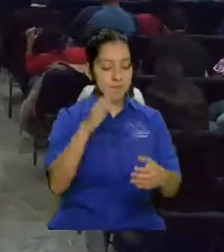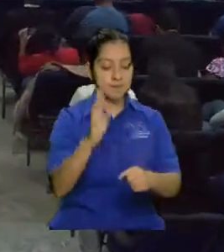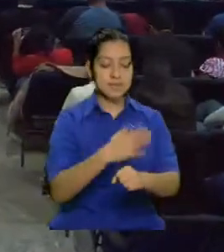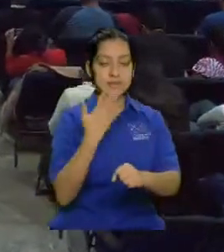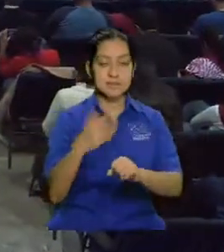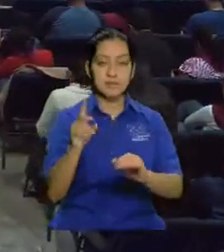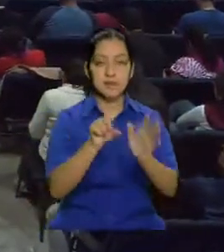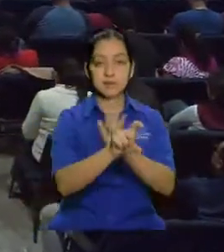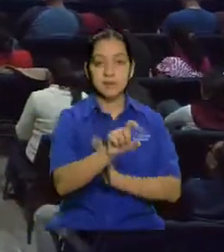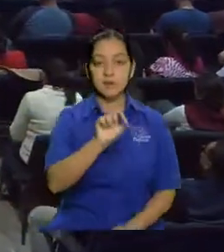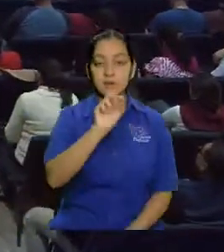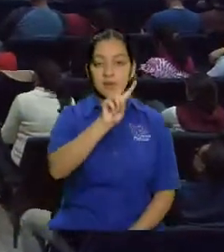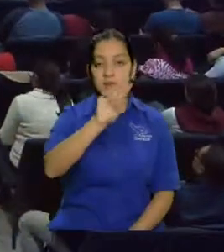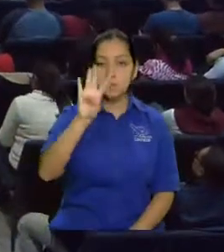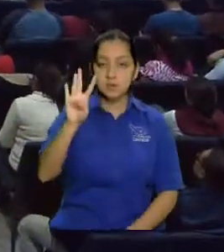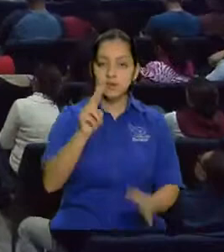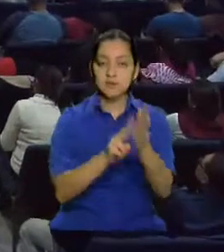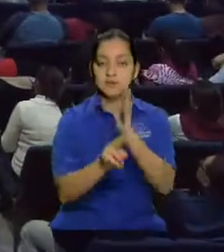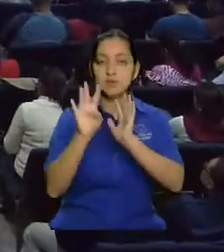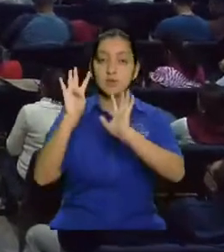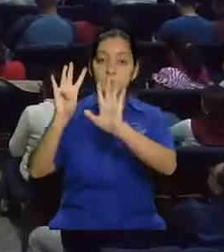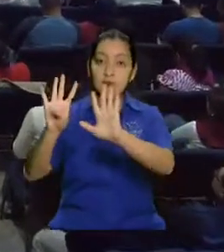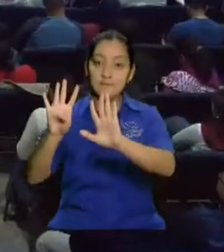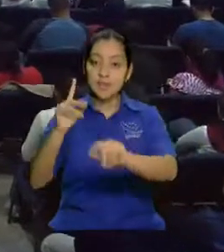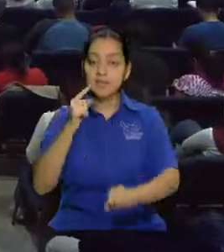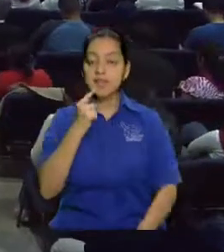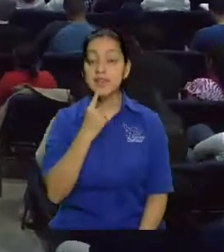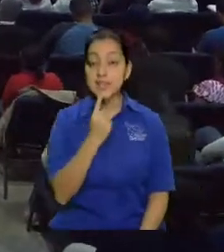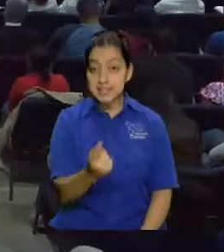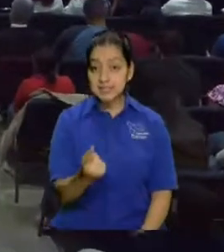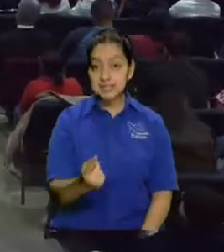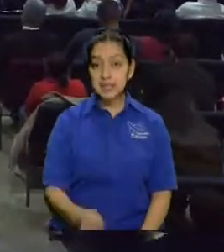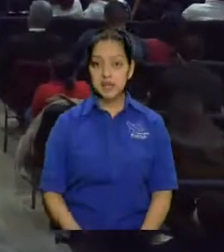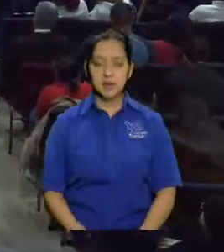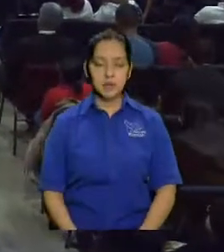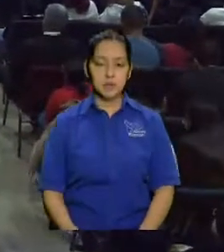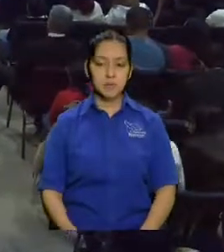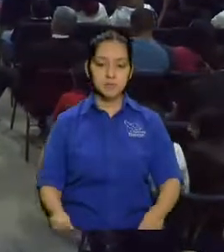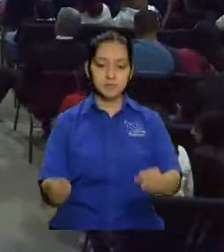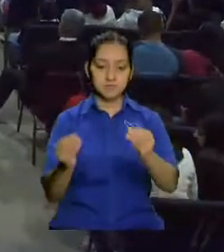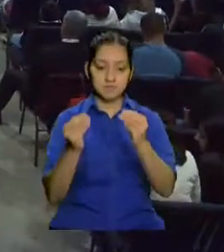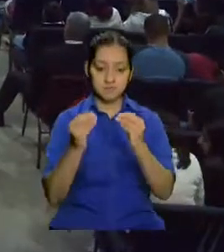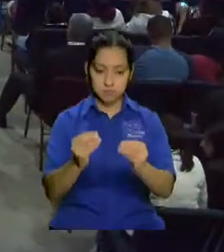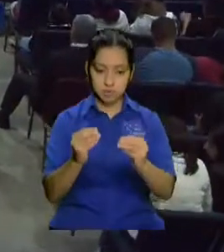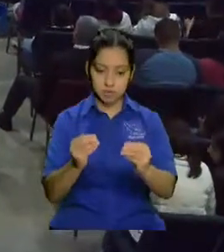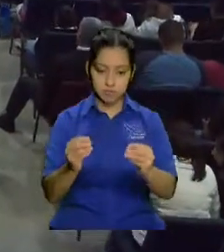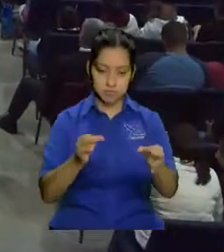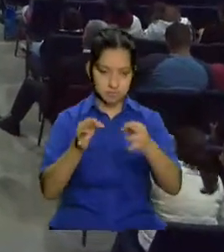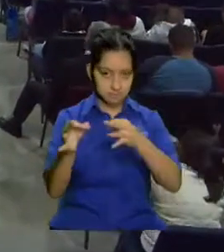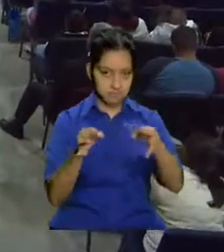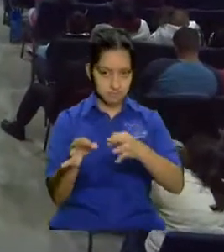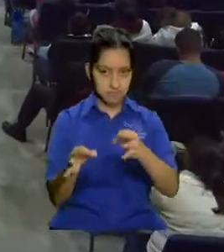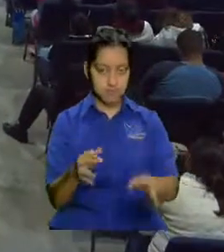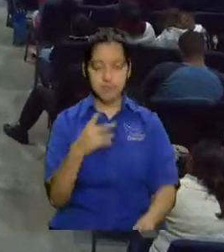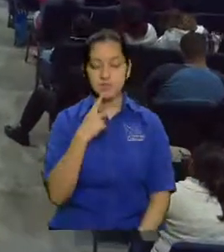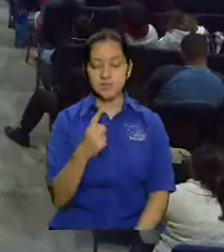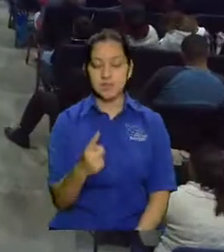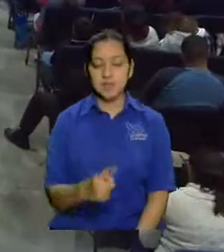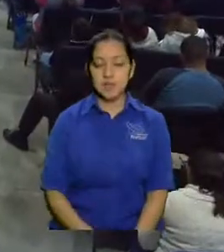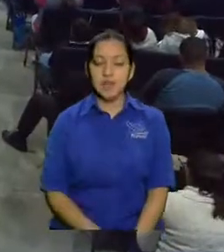.9 ahí en el Salmo 24.9 se dice con mucha claridad también alzaos